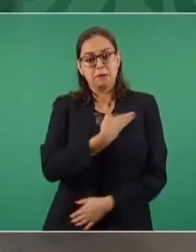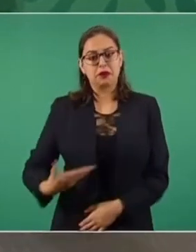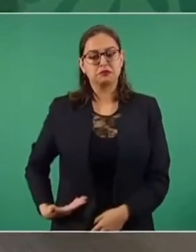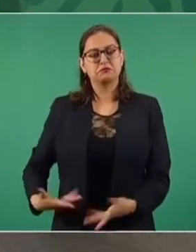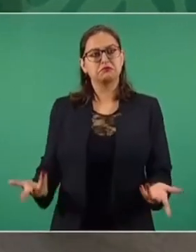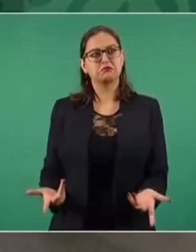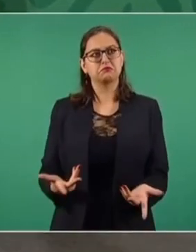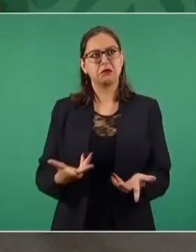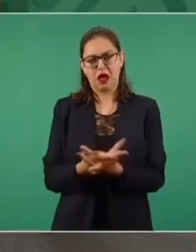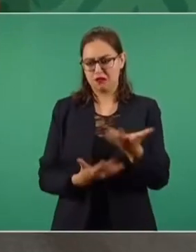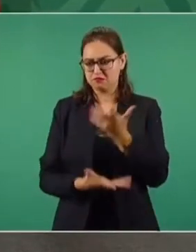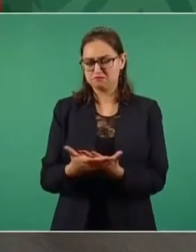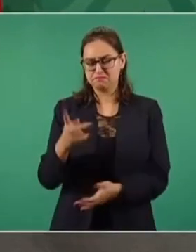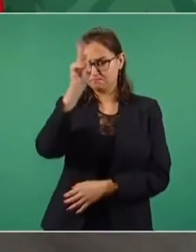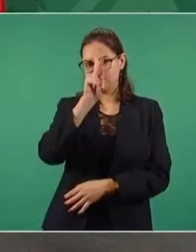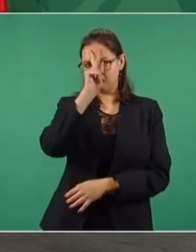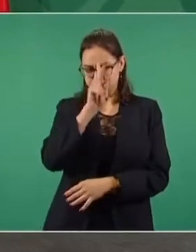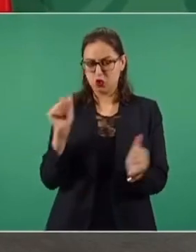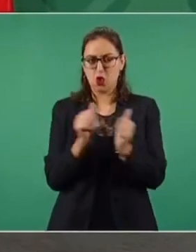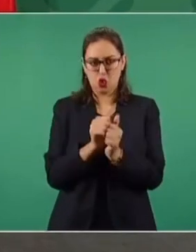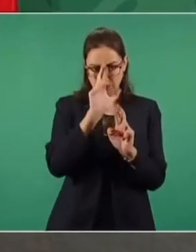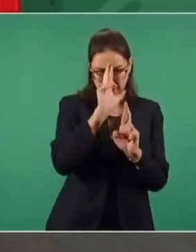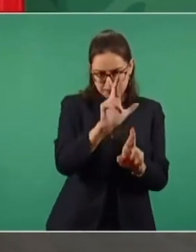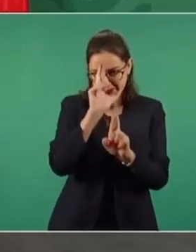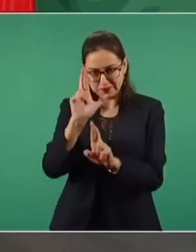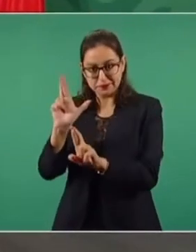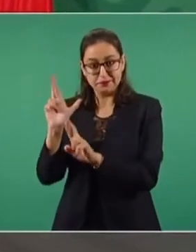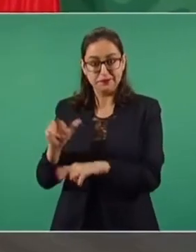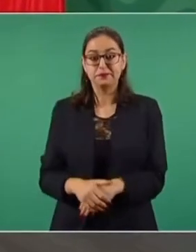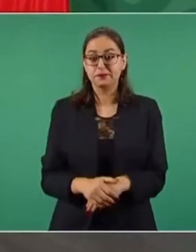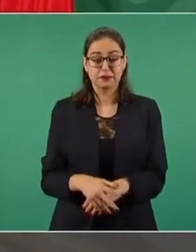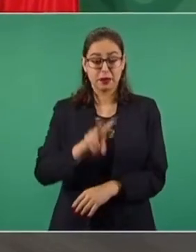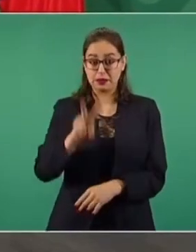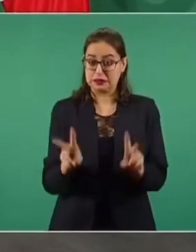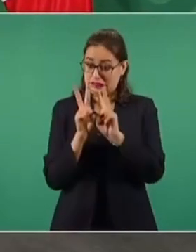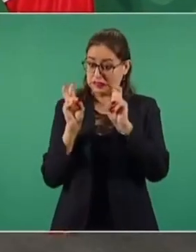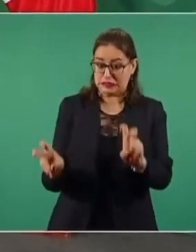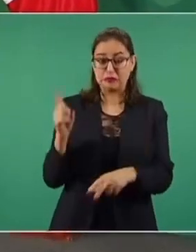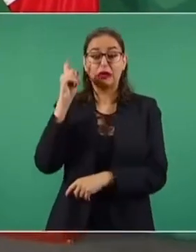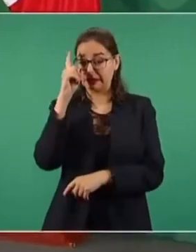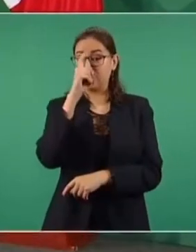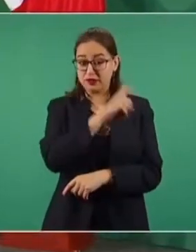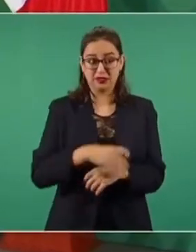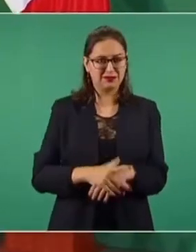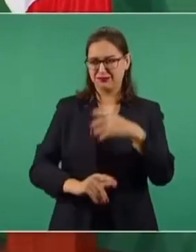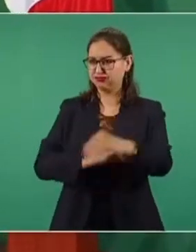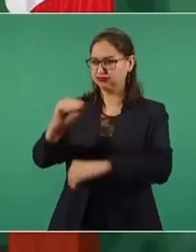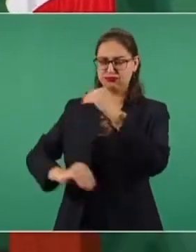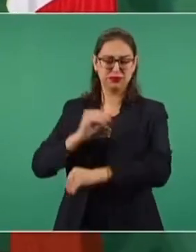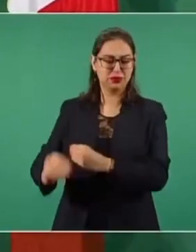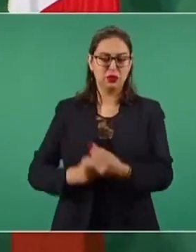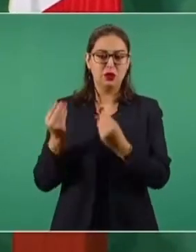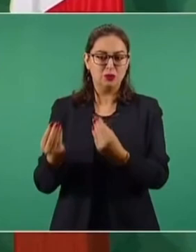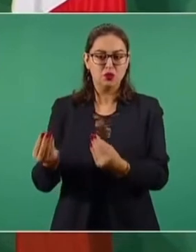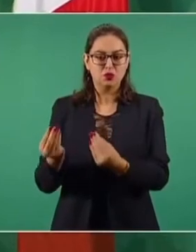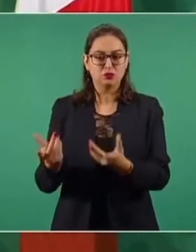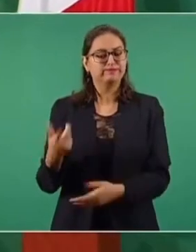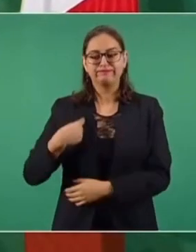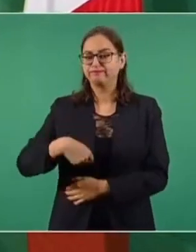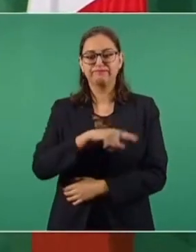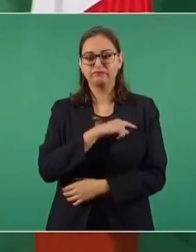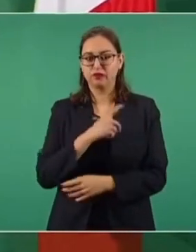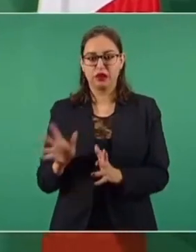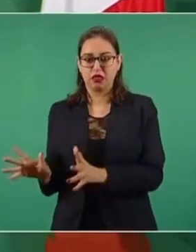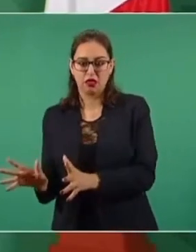respetuosa, porque son temas muy controvertidos, polémicos, y no queremos nosotros